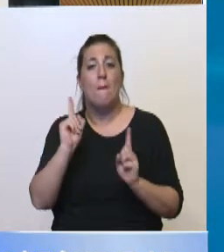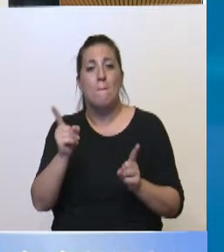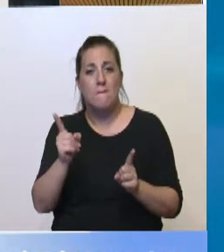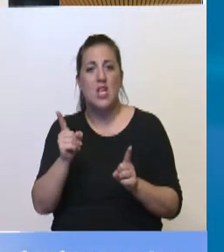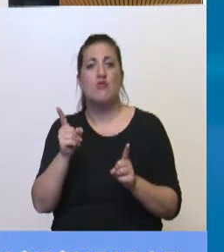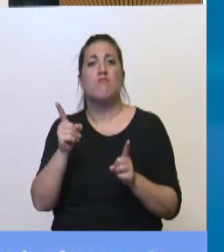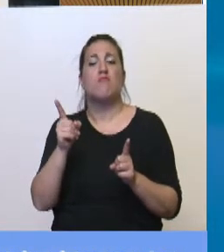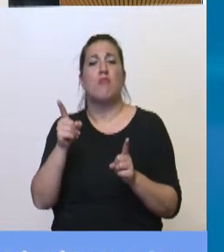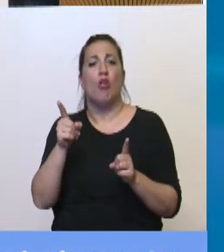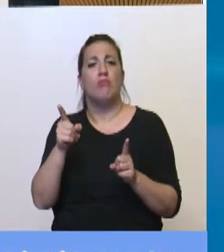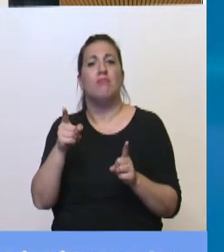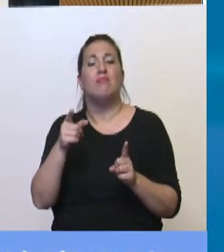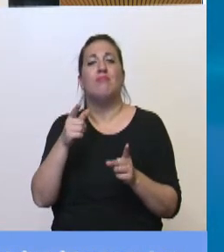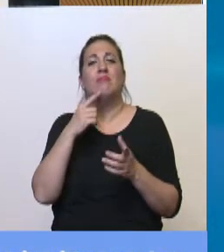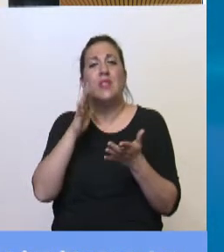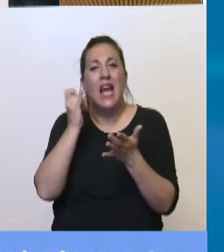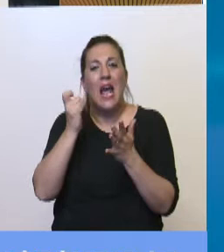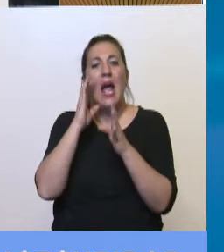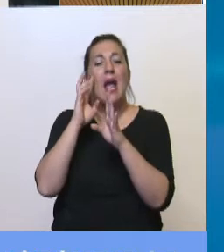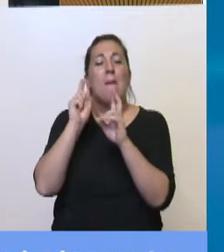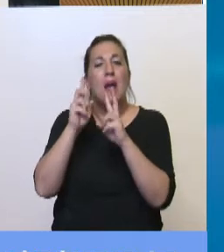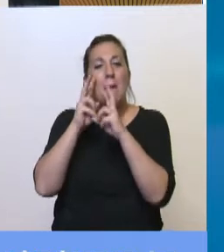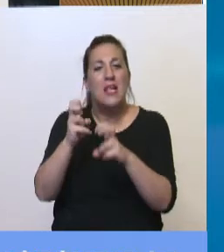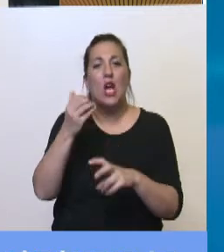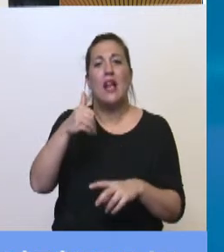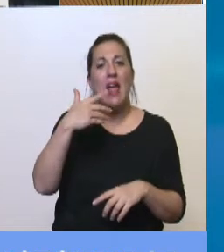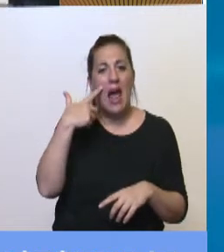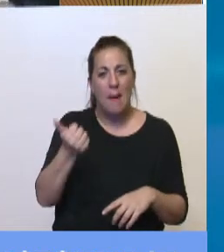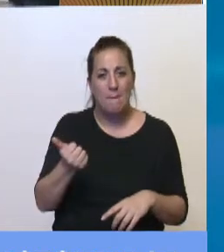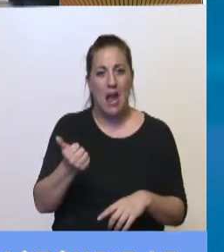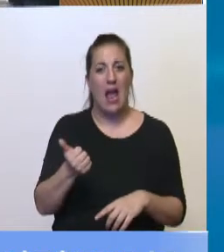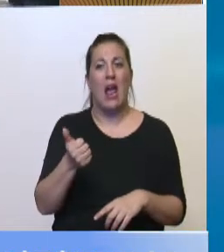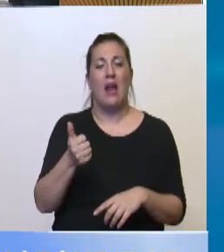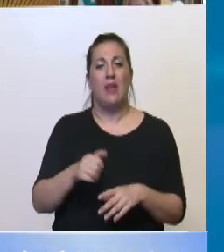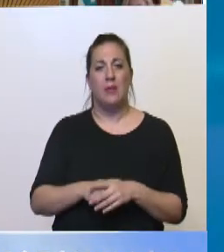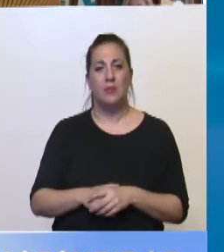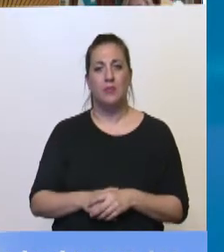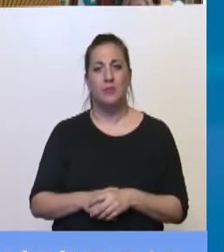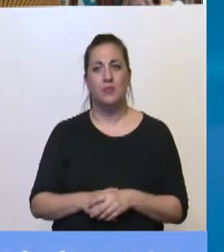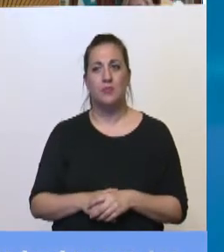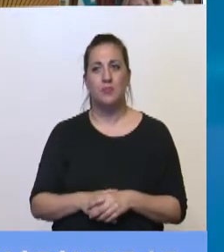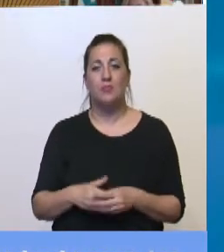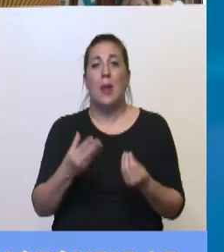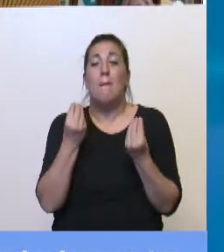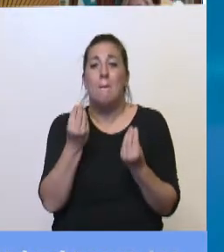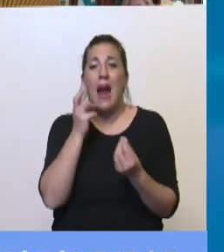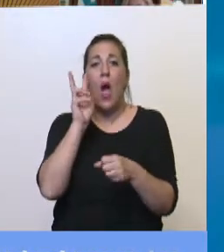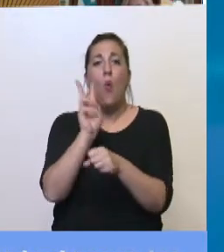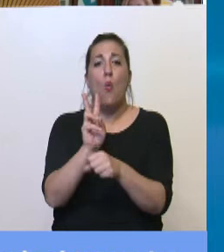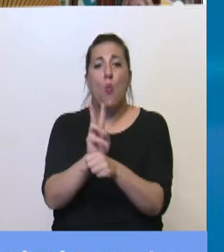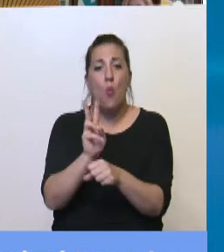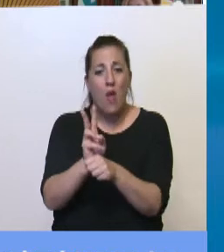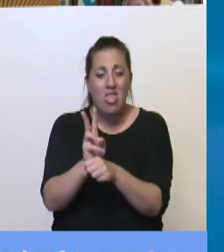especial de investigaciones de la AMIA, encima de Villa, del gobierno de Macri, para que cuidara y